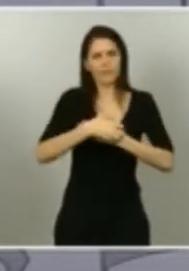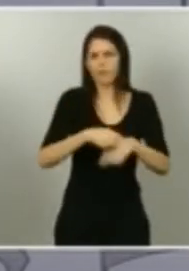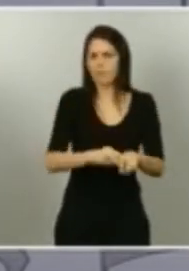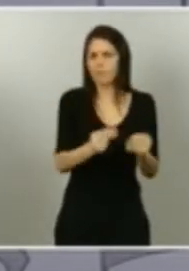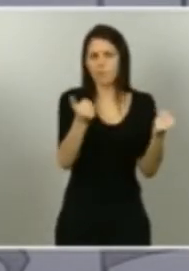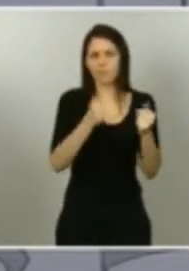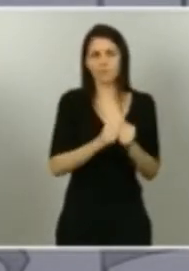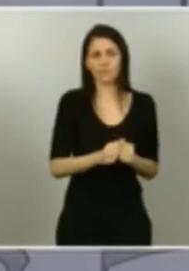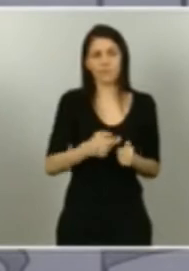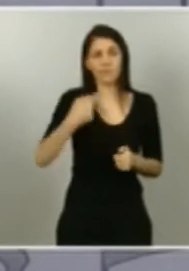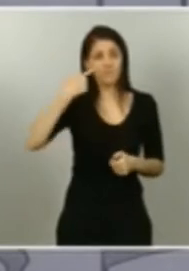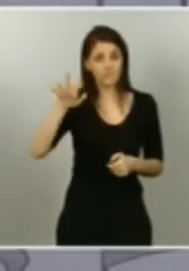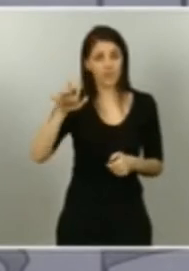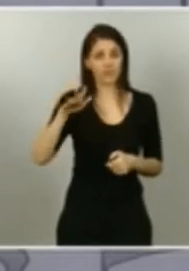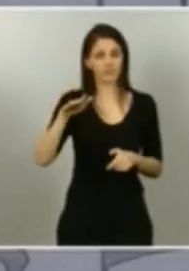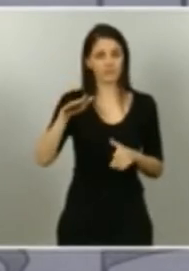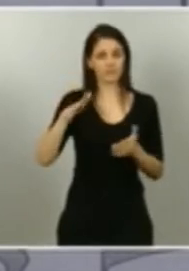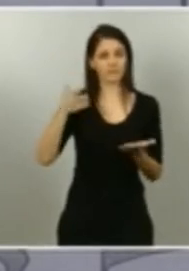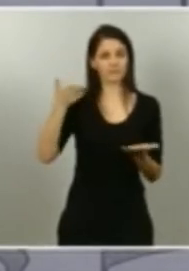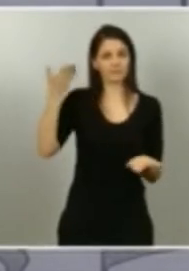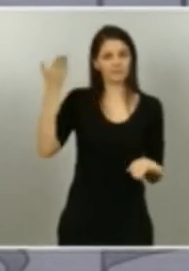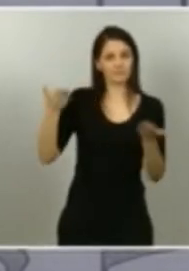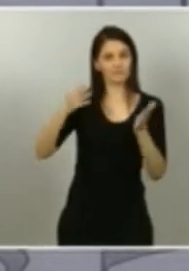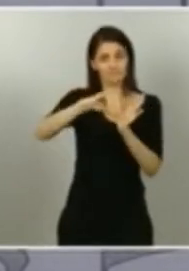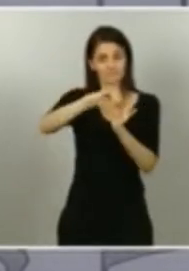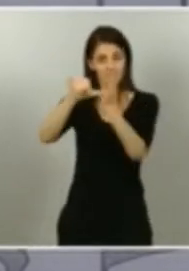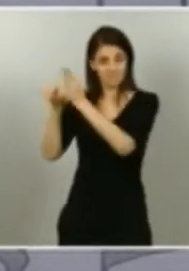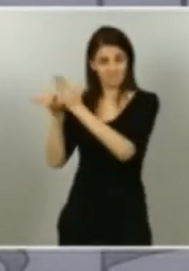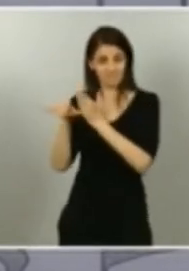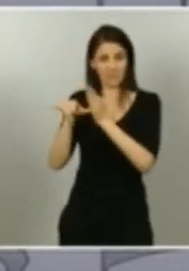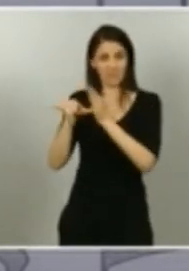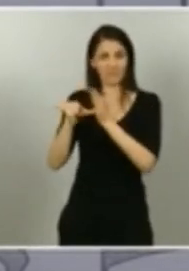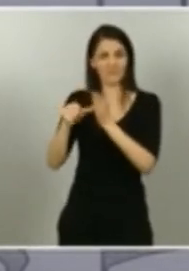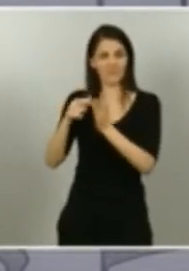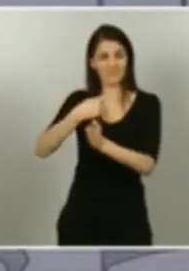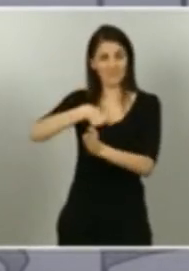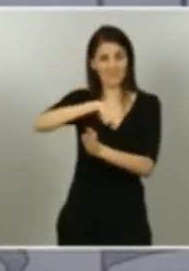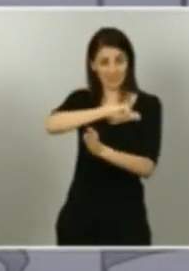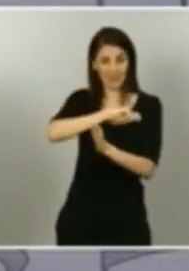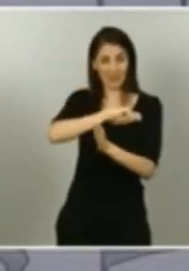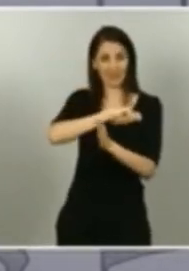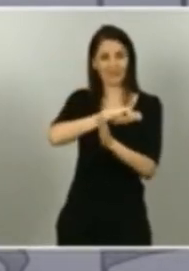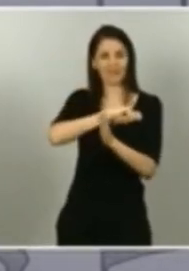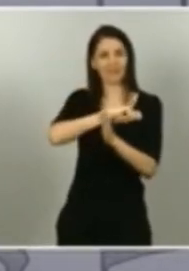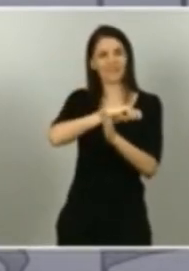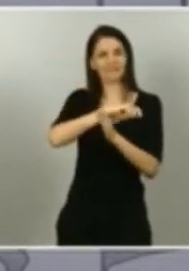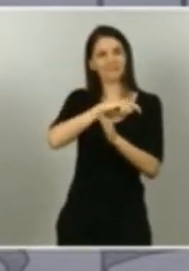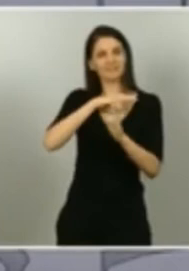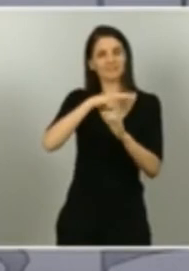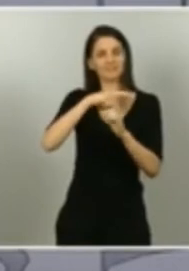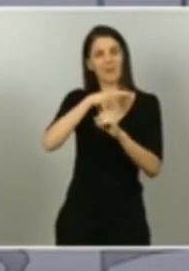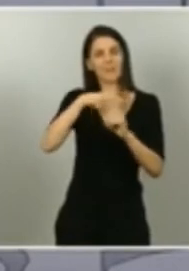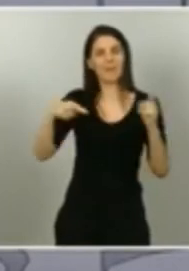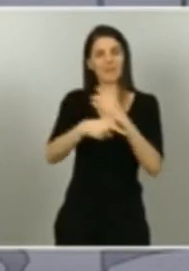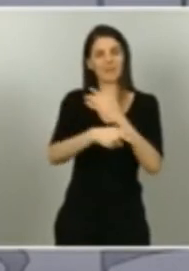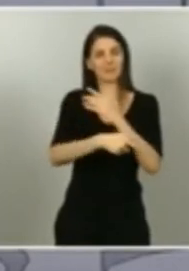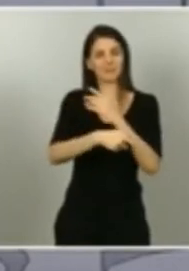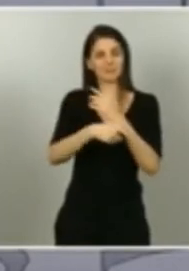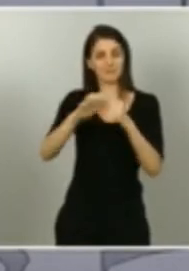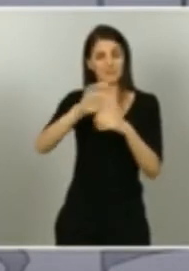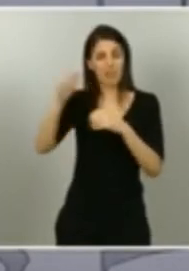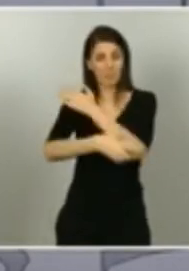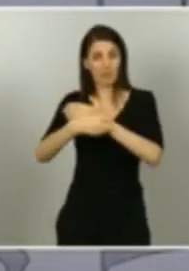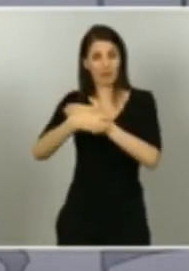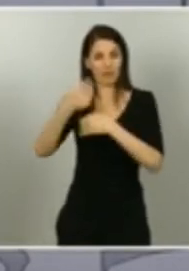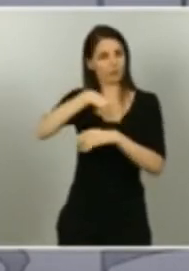de todos los países de nuestro entorno, como decía antes, duplicando la media de la Unión Europea y triplicando a países como Alemania. Solo